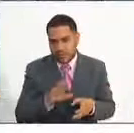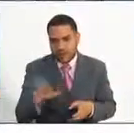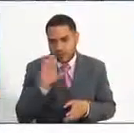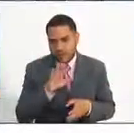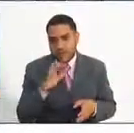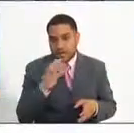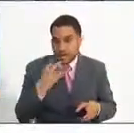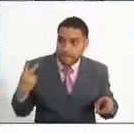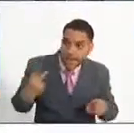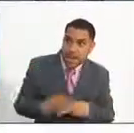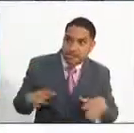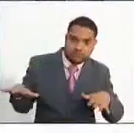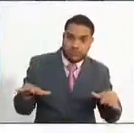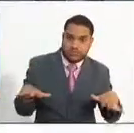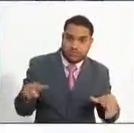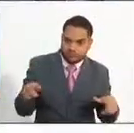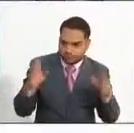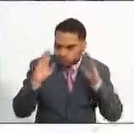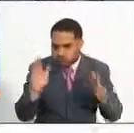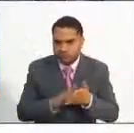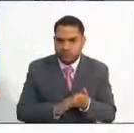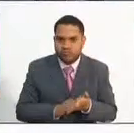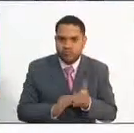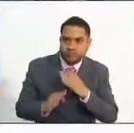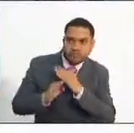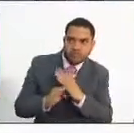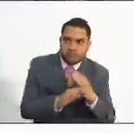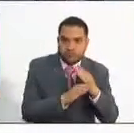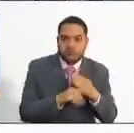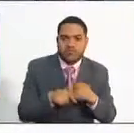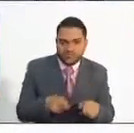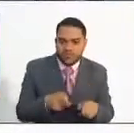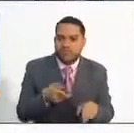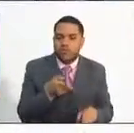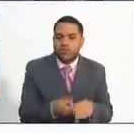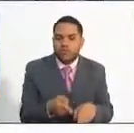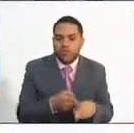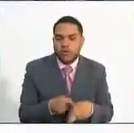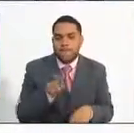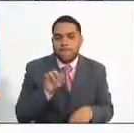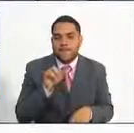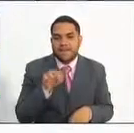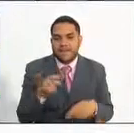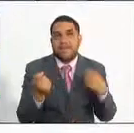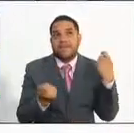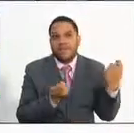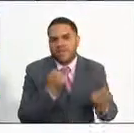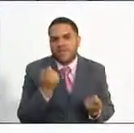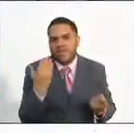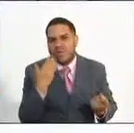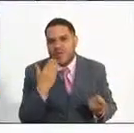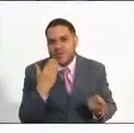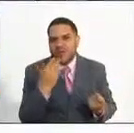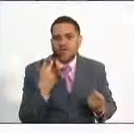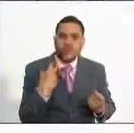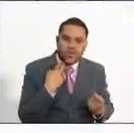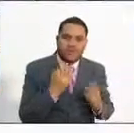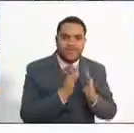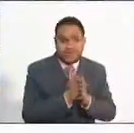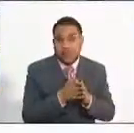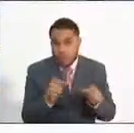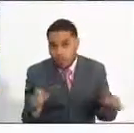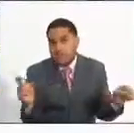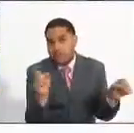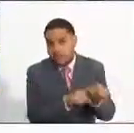de Riesgos y Desastres, tenemos previsto iniciar la venta de pines e inscripciones entre noviembre y diciembre de este año. Muy bien, es para que